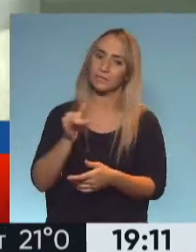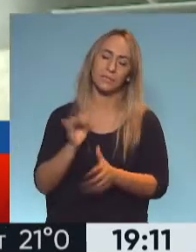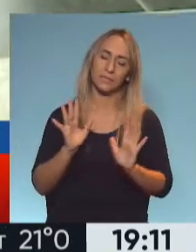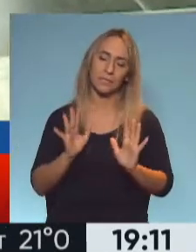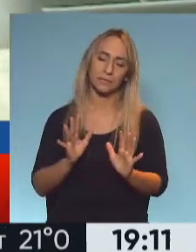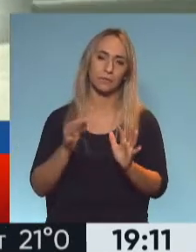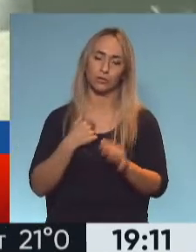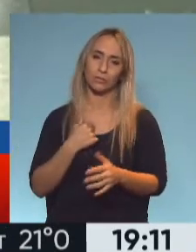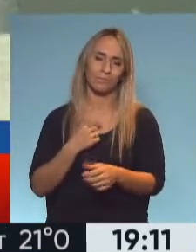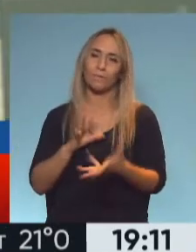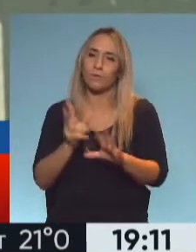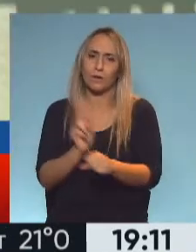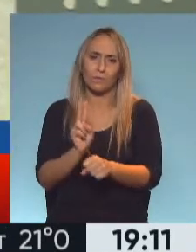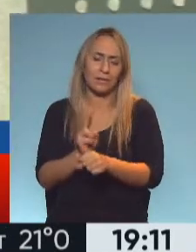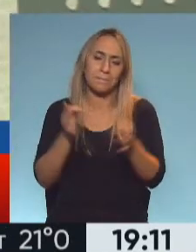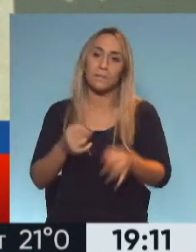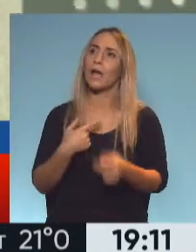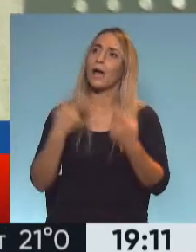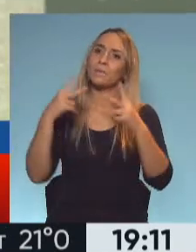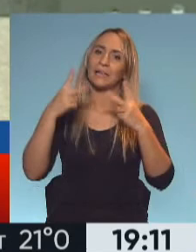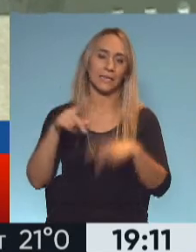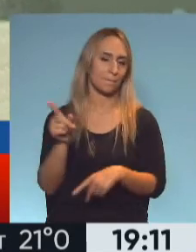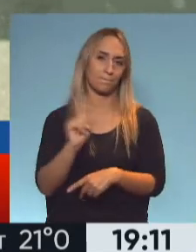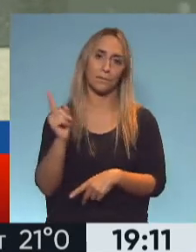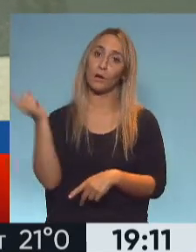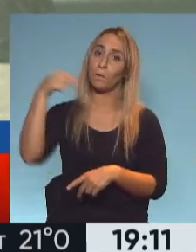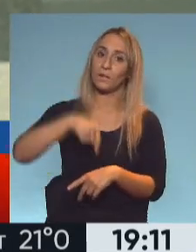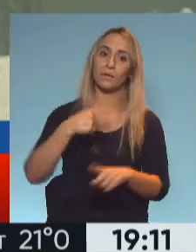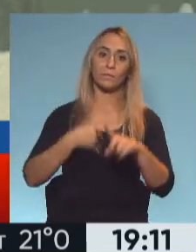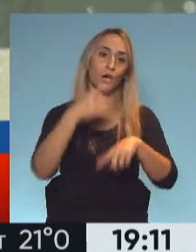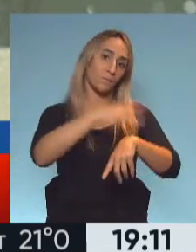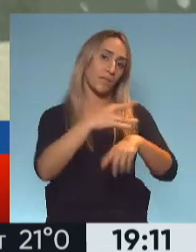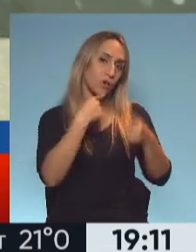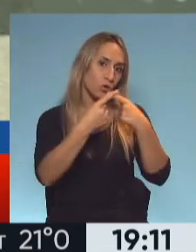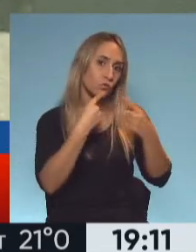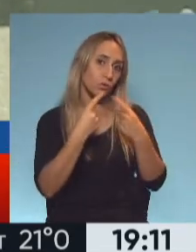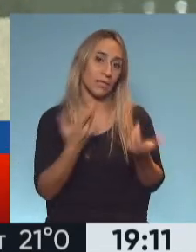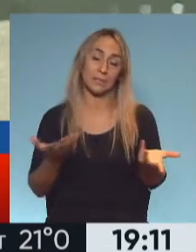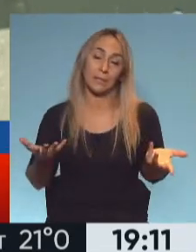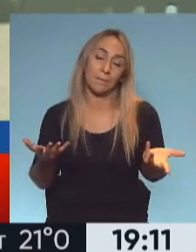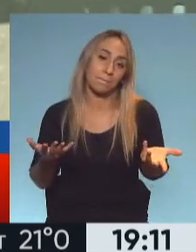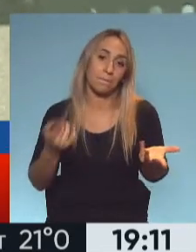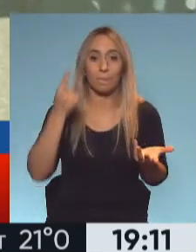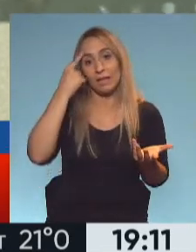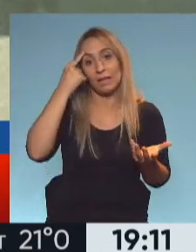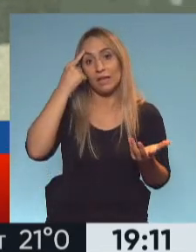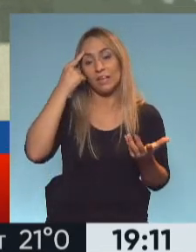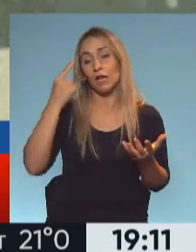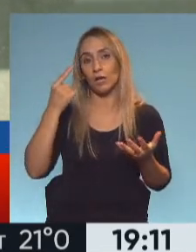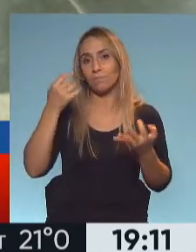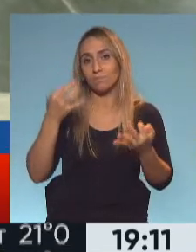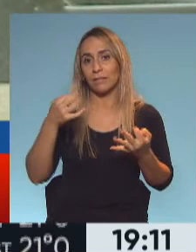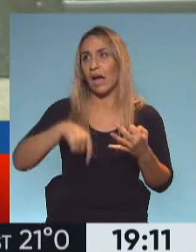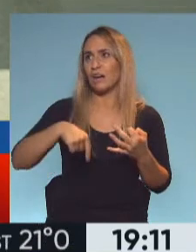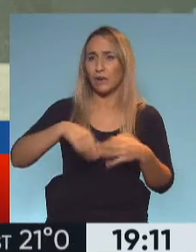más que todas. Más que Y no vinimos a pasear, sino por consulta médica. Bien. Así que creo yo que no están dadas las condiciones para estar